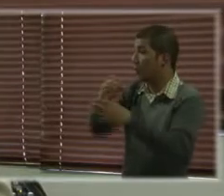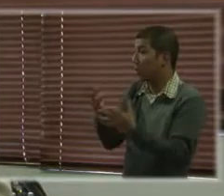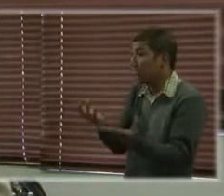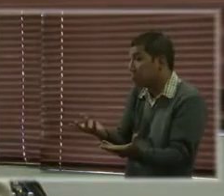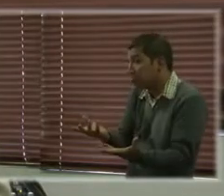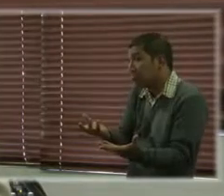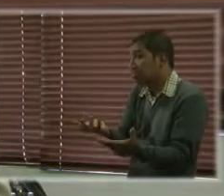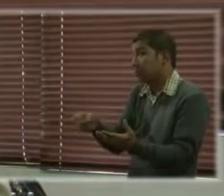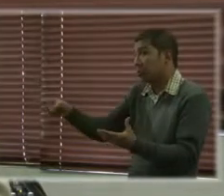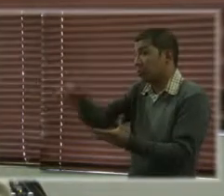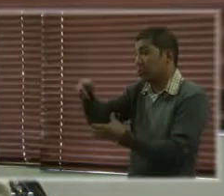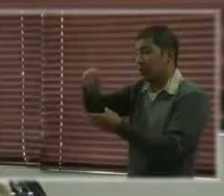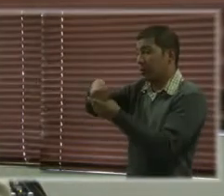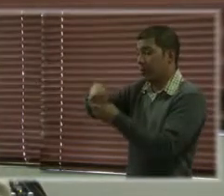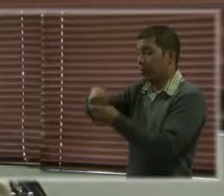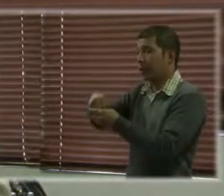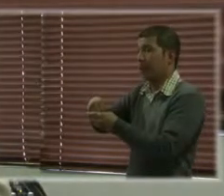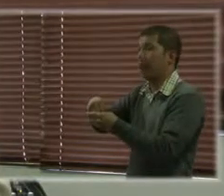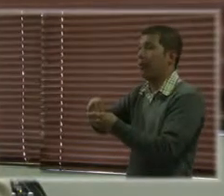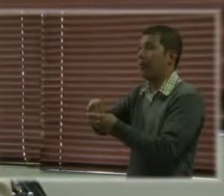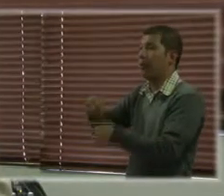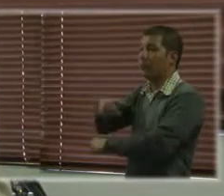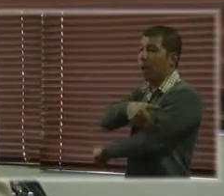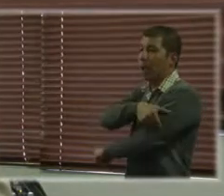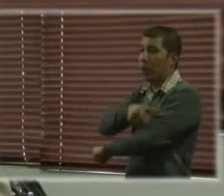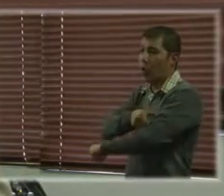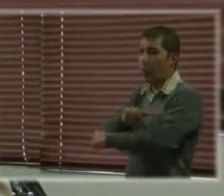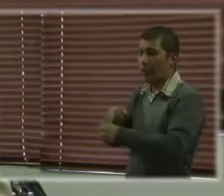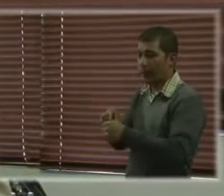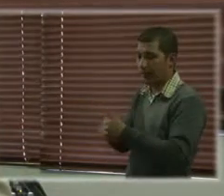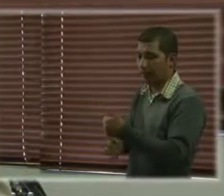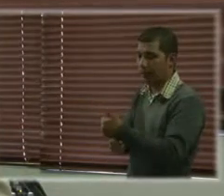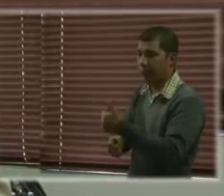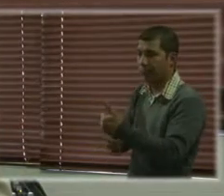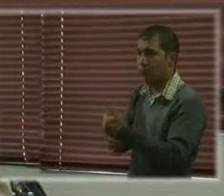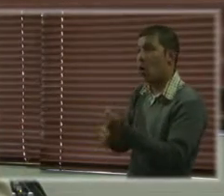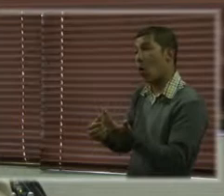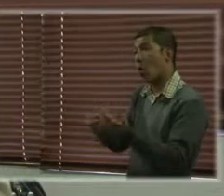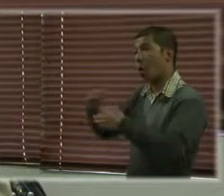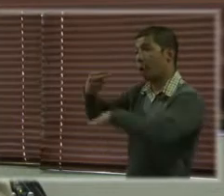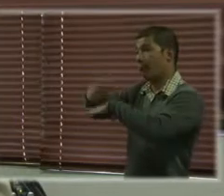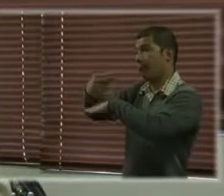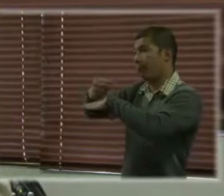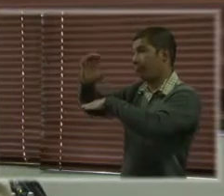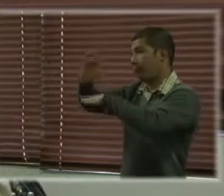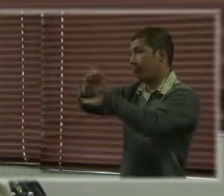las personas que estamos en el Comité Técnico de Asesores o como Handicap International.